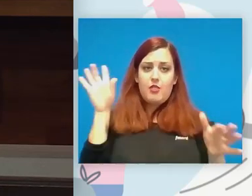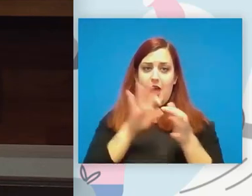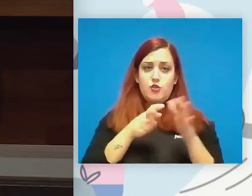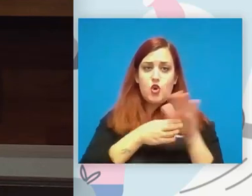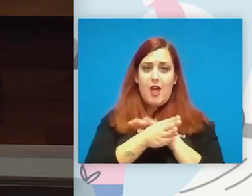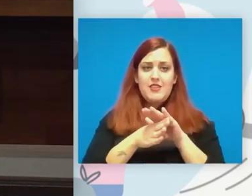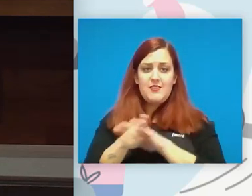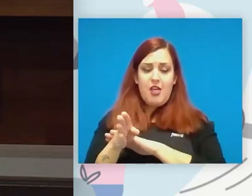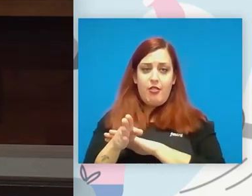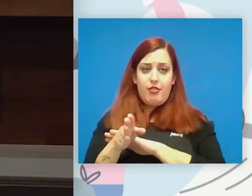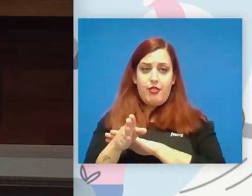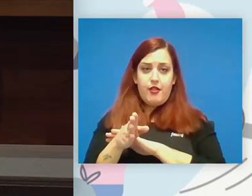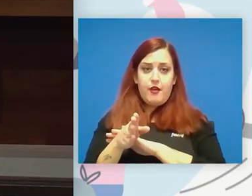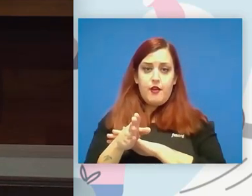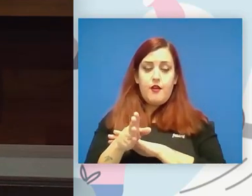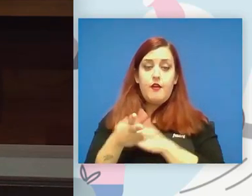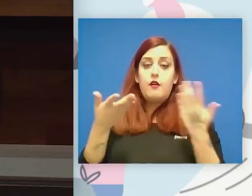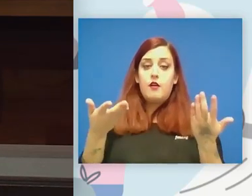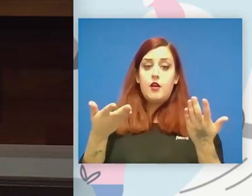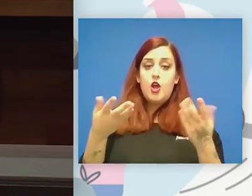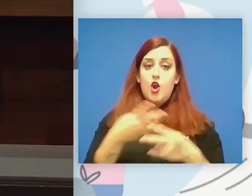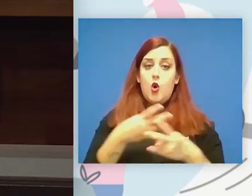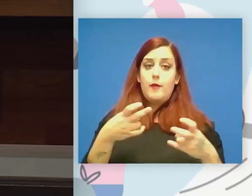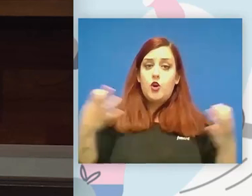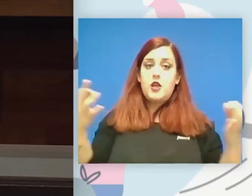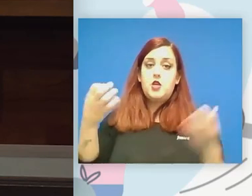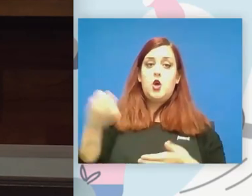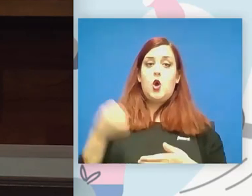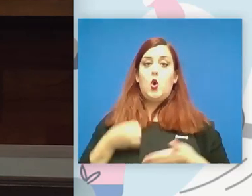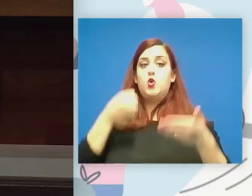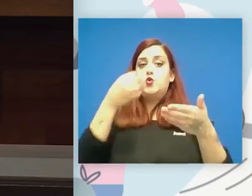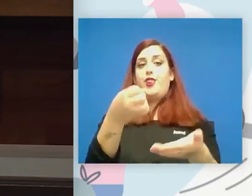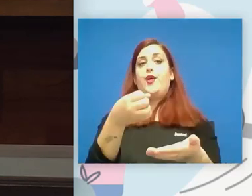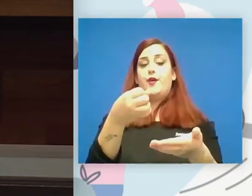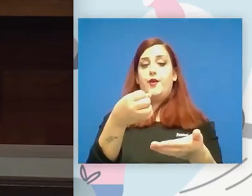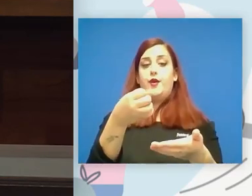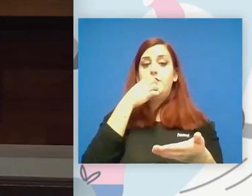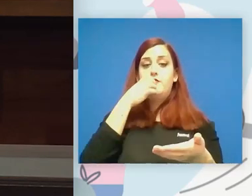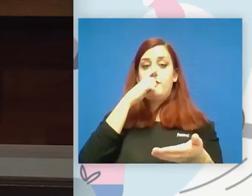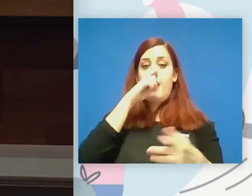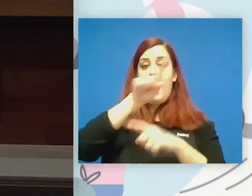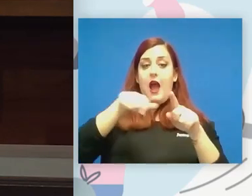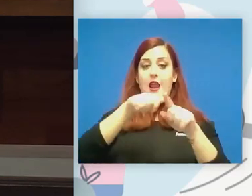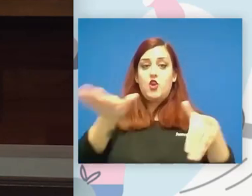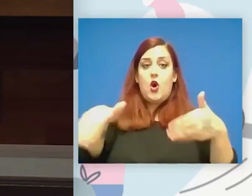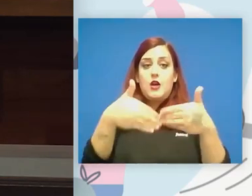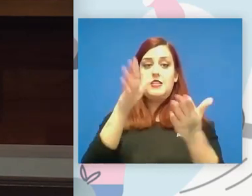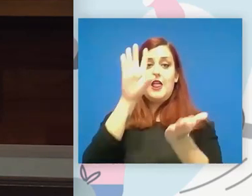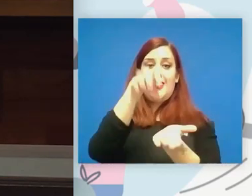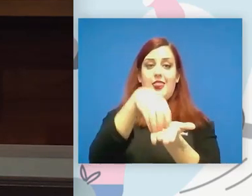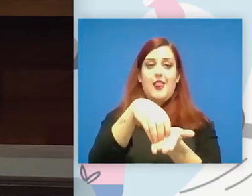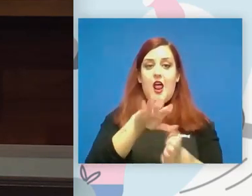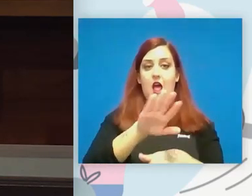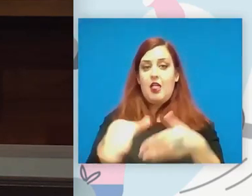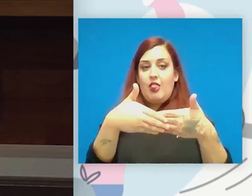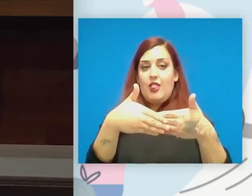accesibles lo peor que podemos hacer es dar una subvención que verdaderamente al año siguiente esté cerrada la instalación eso es una